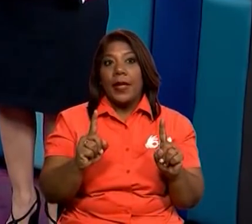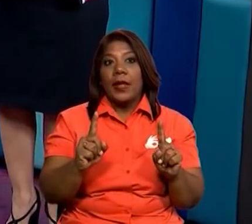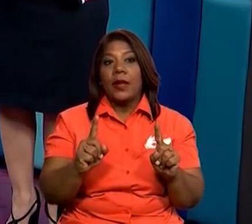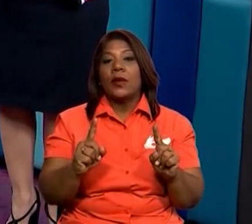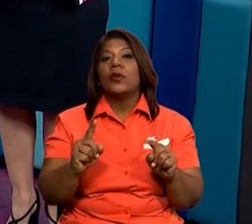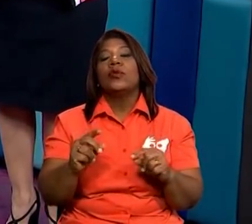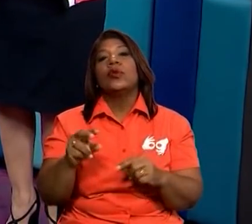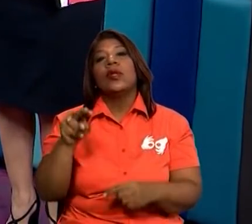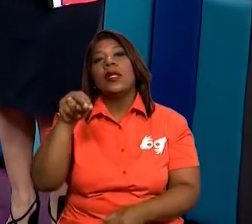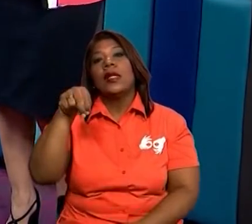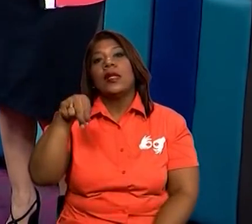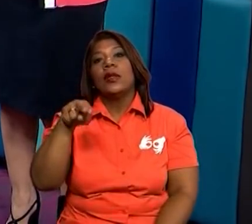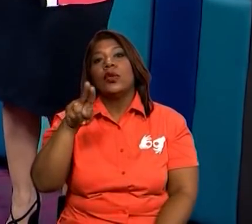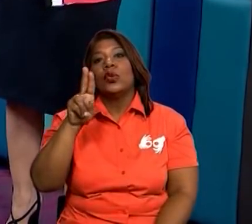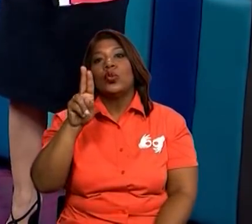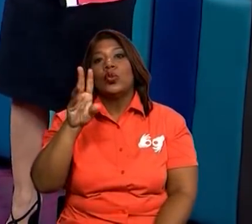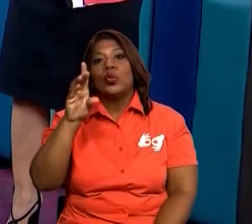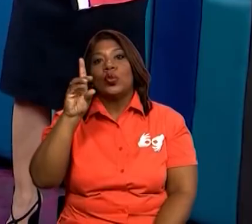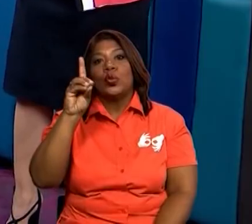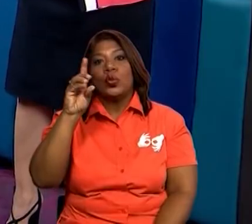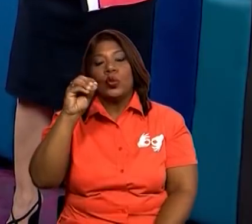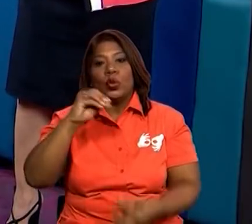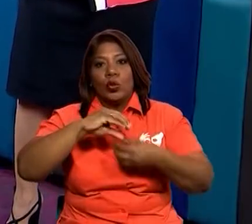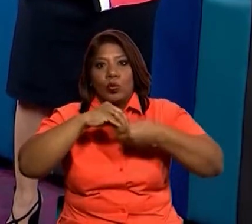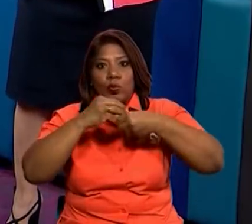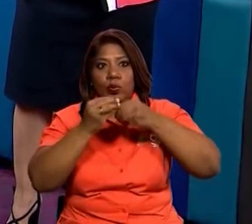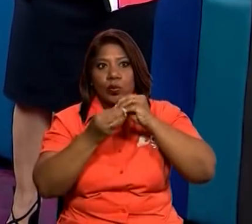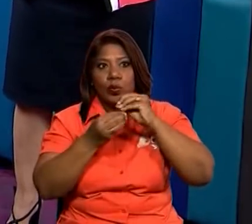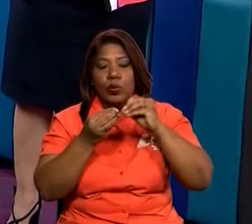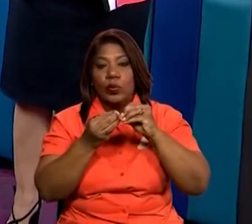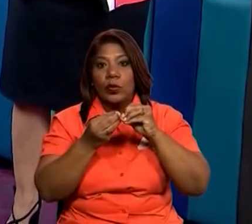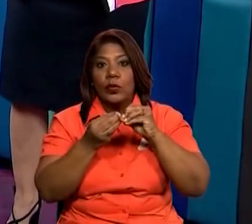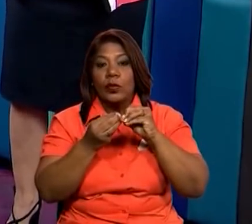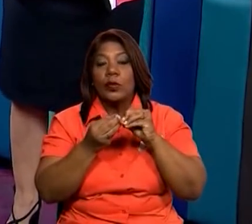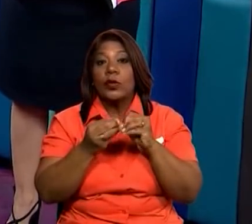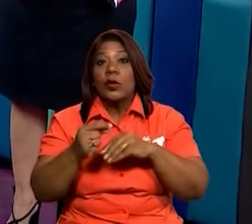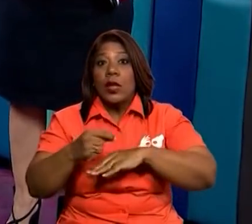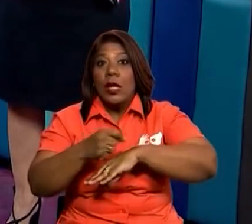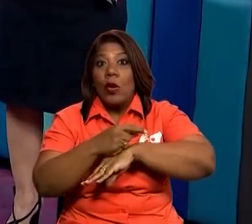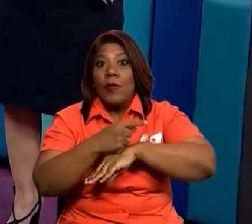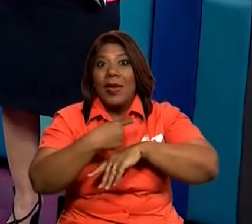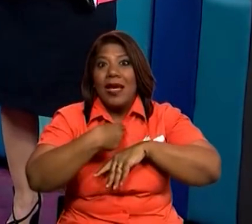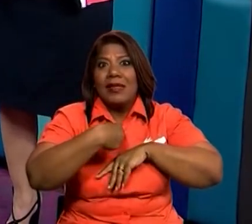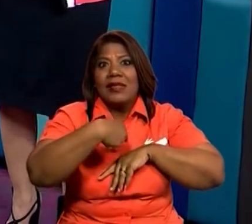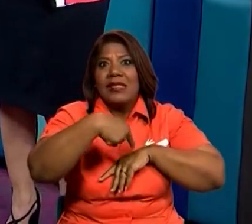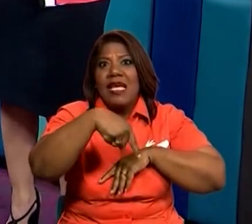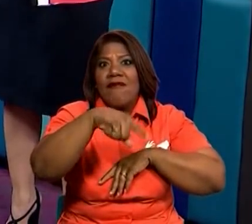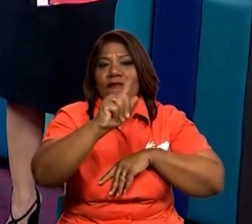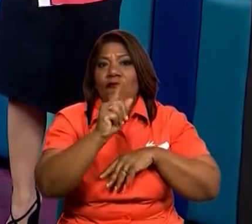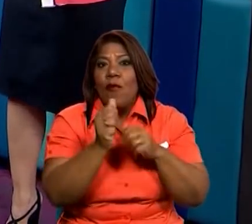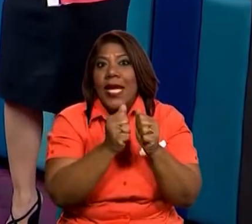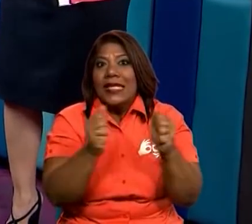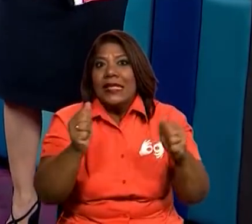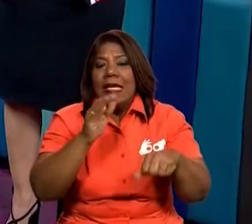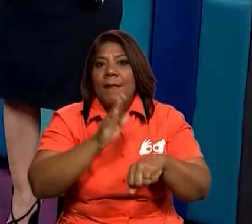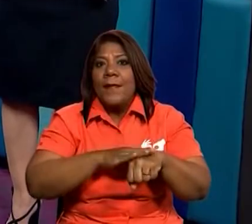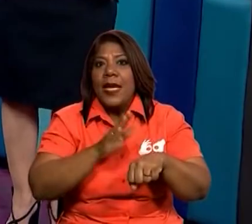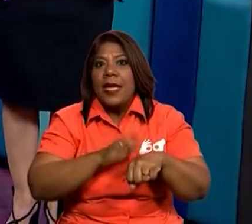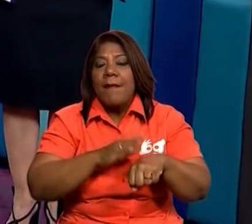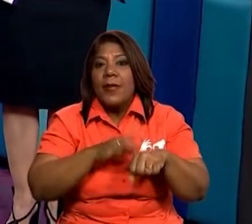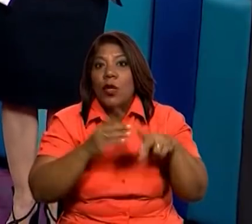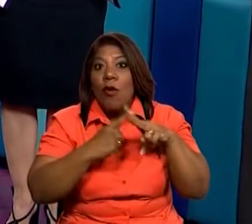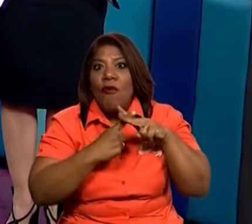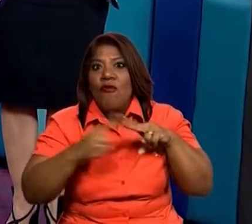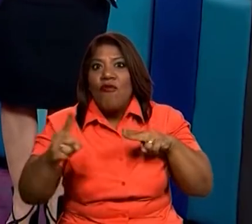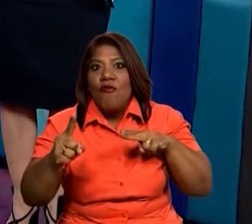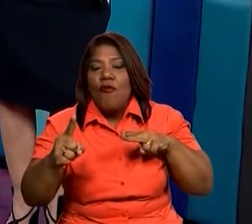nudo. ¿Cuál sería el nudo del cuento? Donde la hormiga se escapa sin permiso. Así es. Así es, niño,